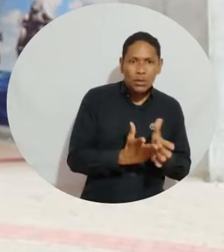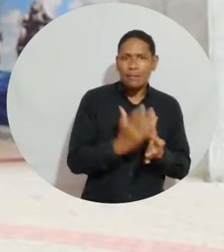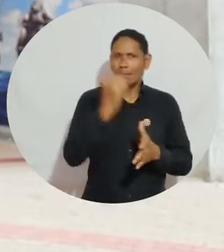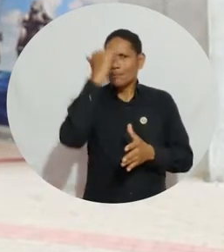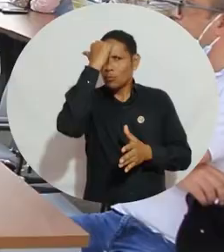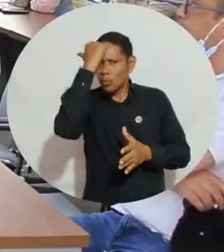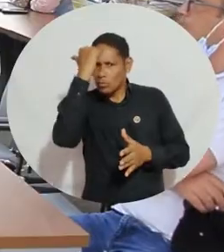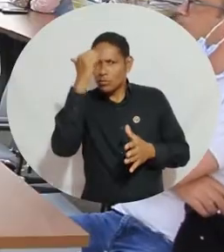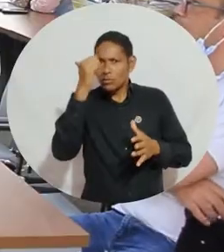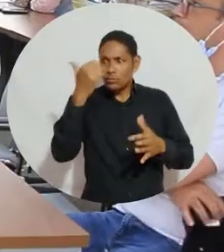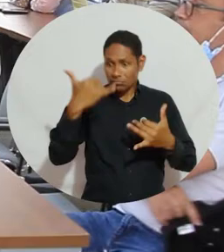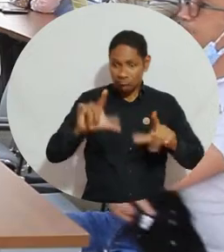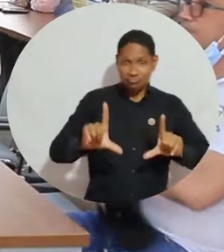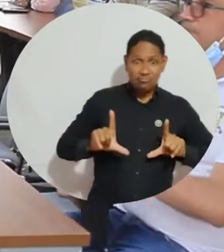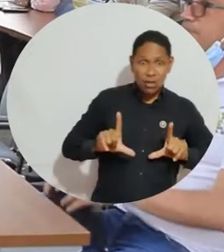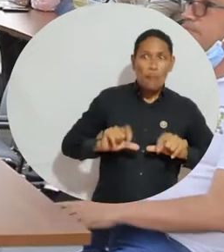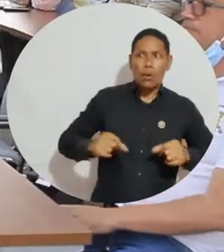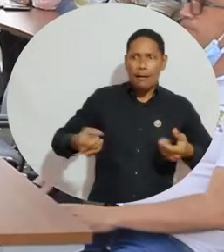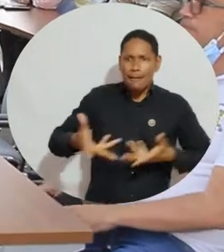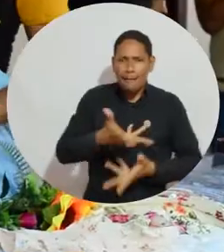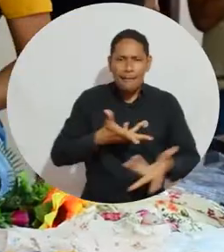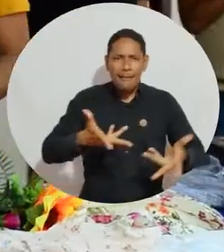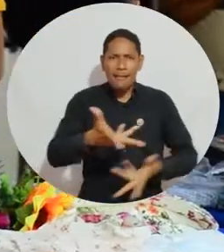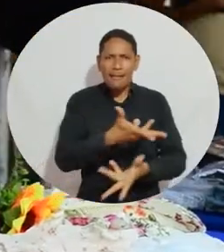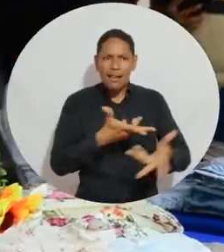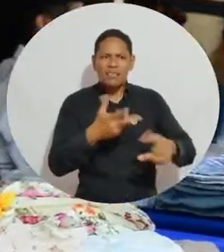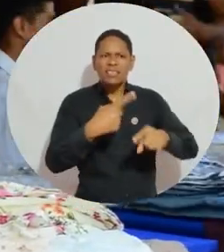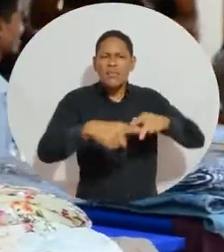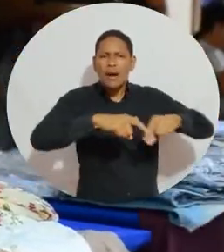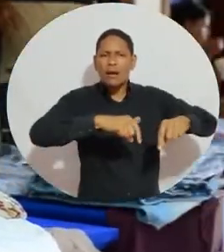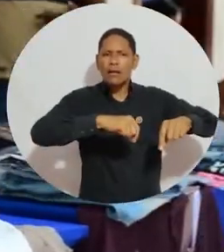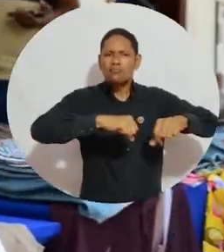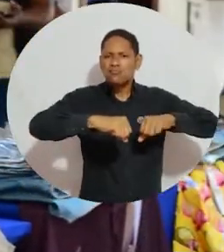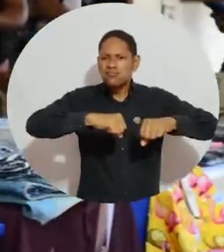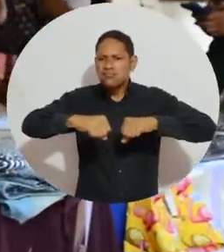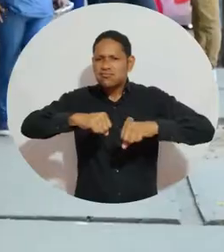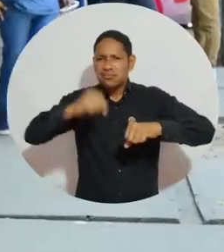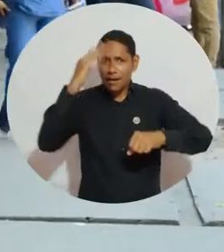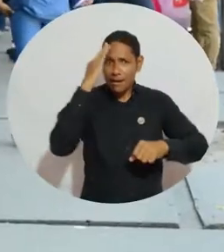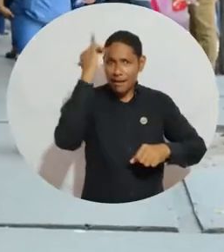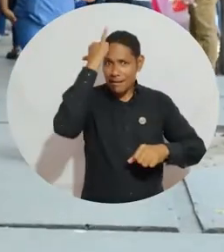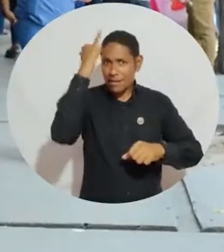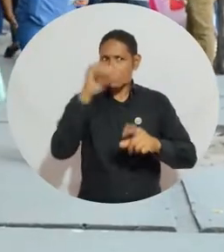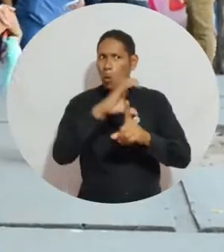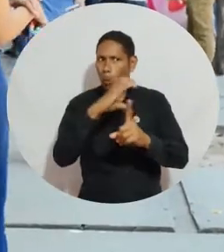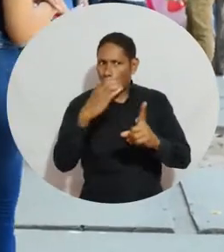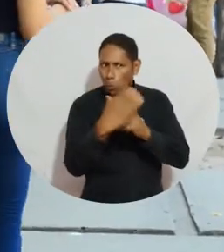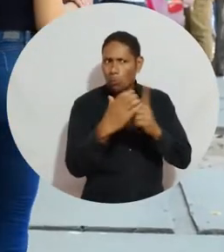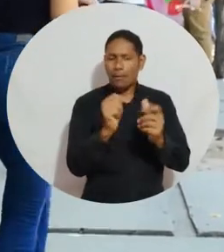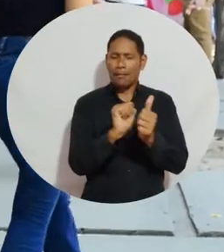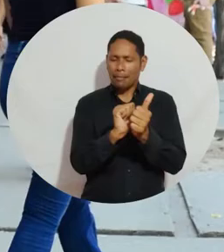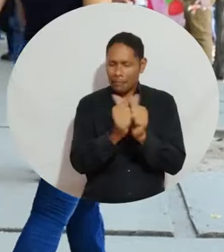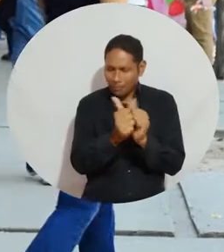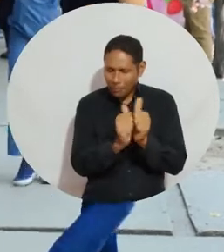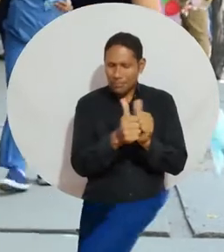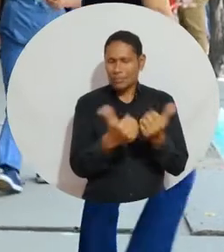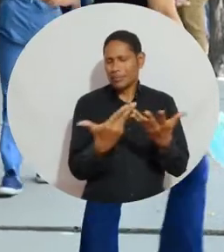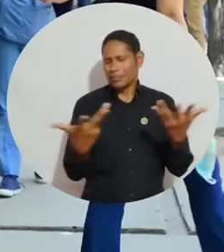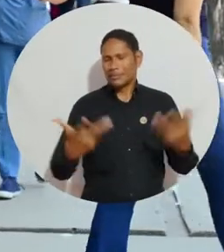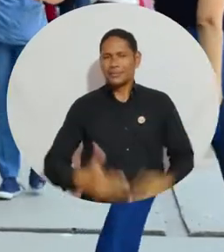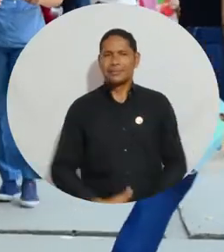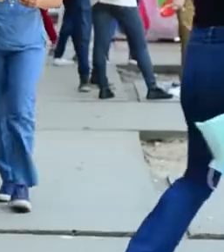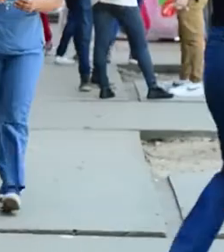nuestros estudiantes, nuestros profesores, nuestros graduados pueden interactuar no solamente en actividades académicas, sino también en actividades culturales y deportivas.